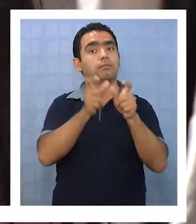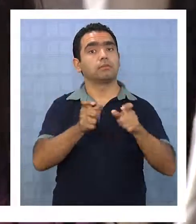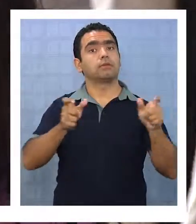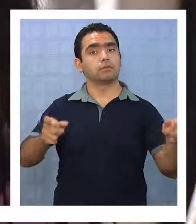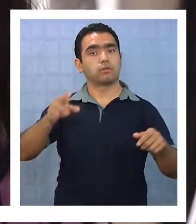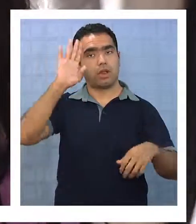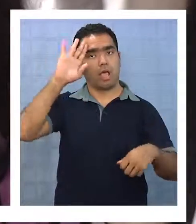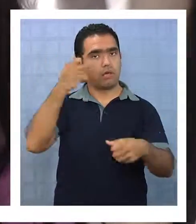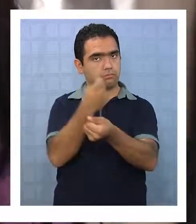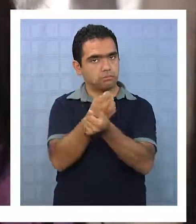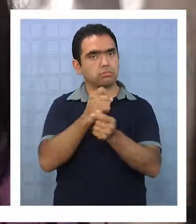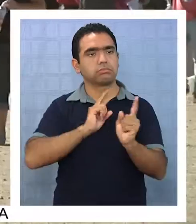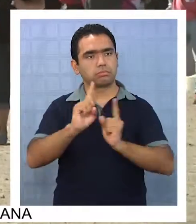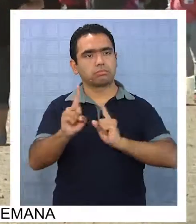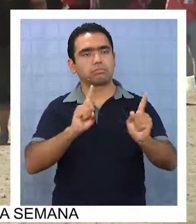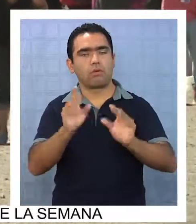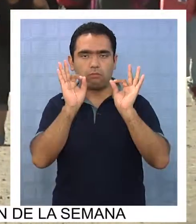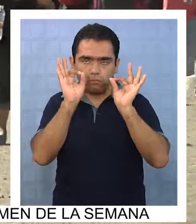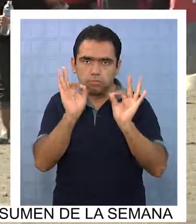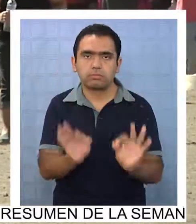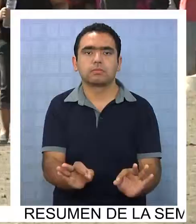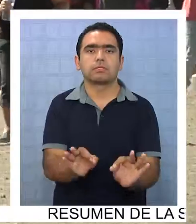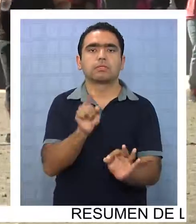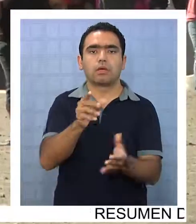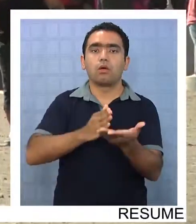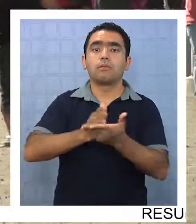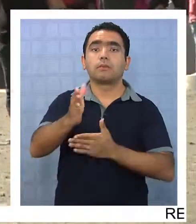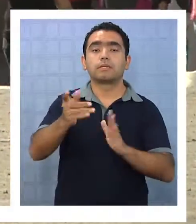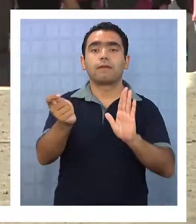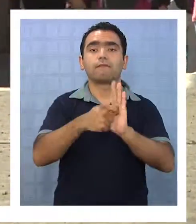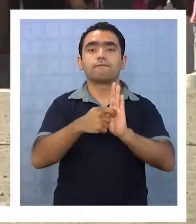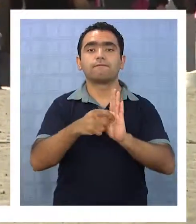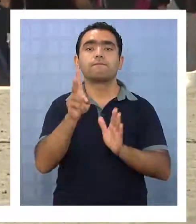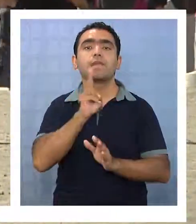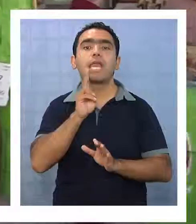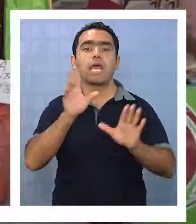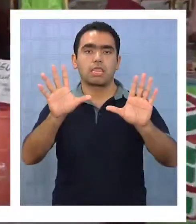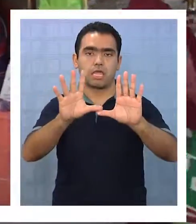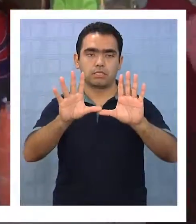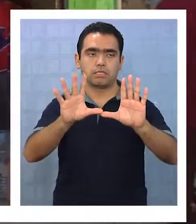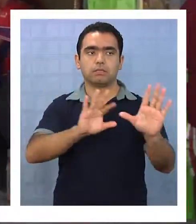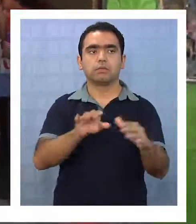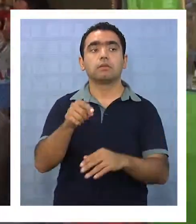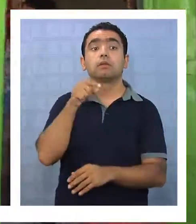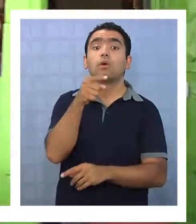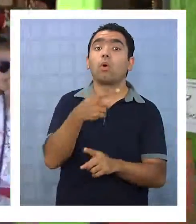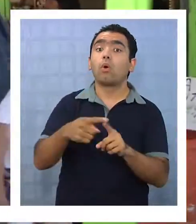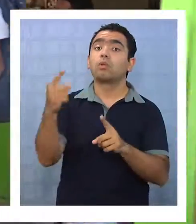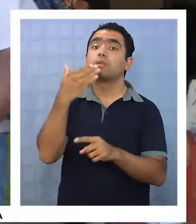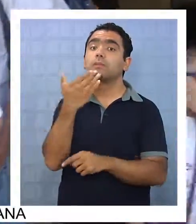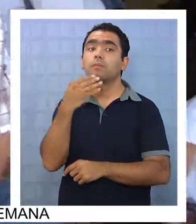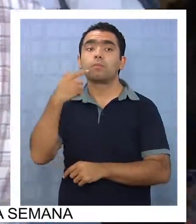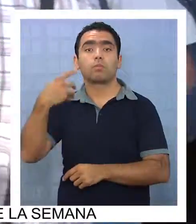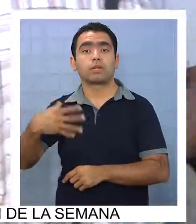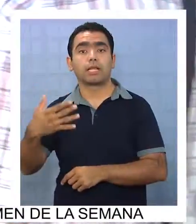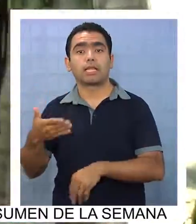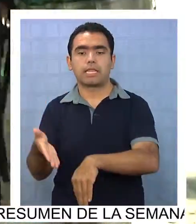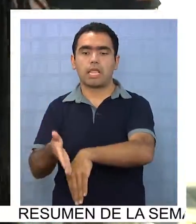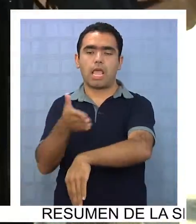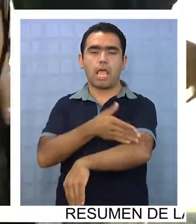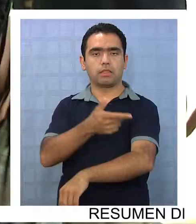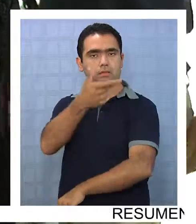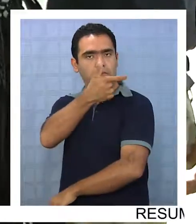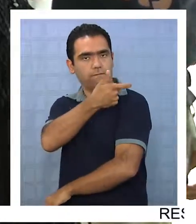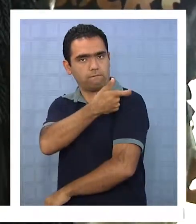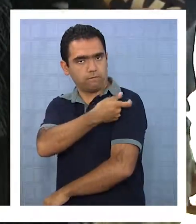en el poblado durante la fiesta que oficialmente se inicia el viernes 10. Otro aspecto relevante es la vacunación de los